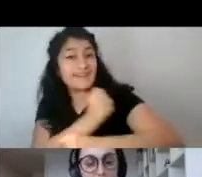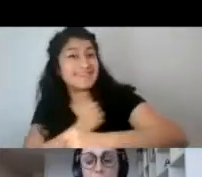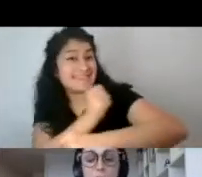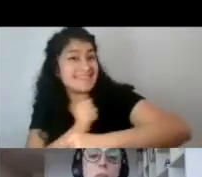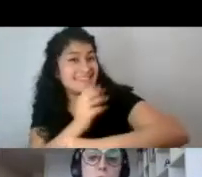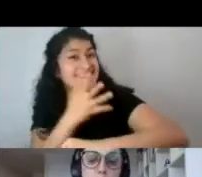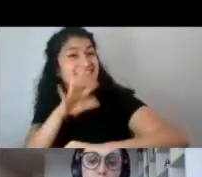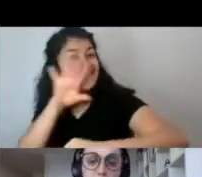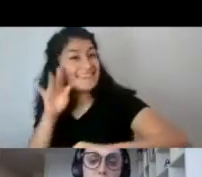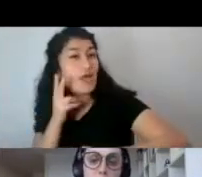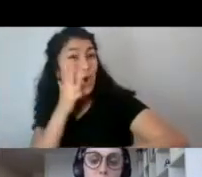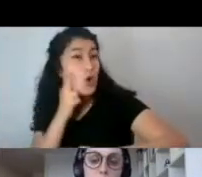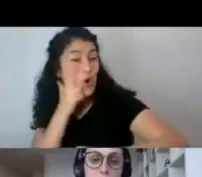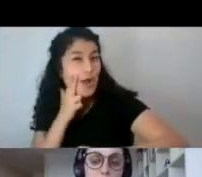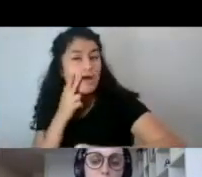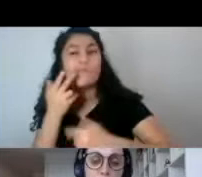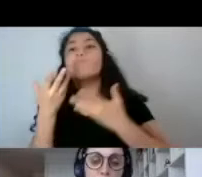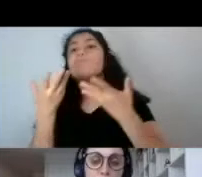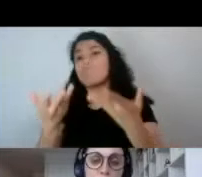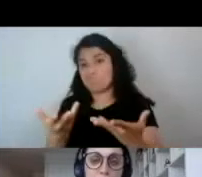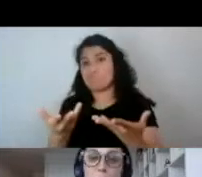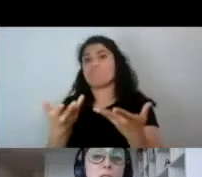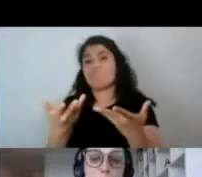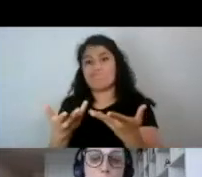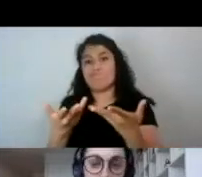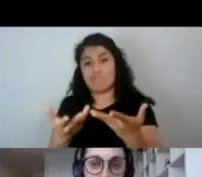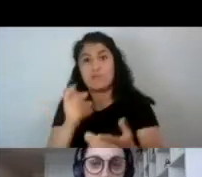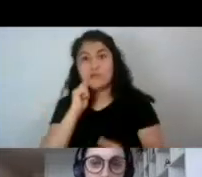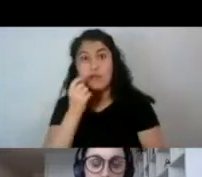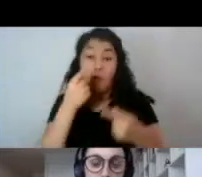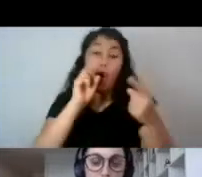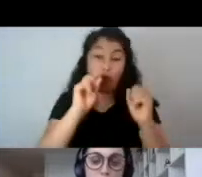Y esto va mucho más allá, por supuesto, del mero color.